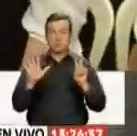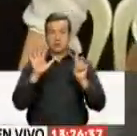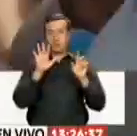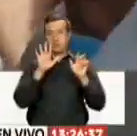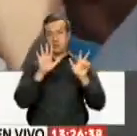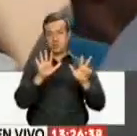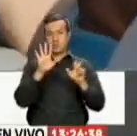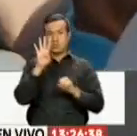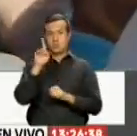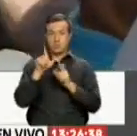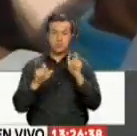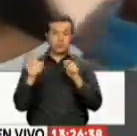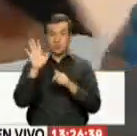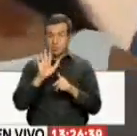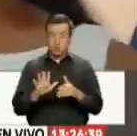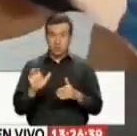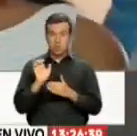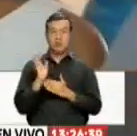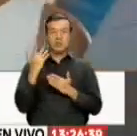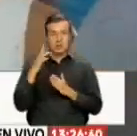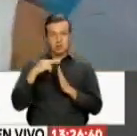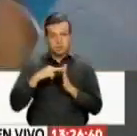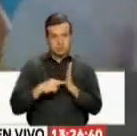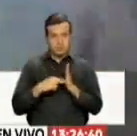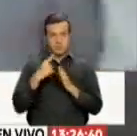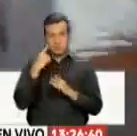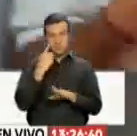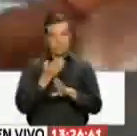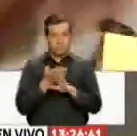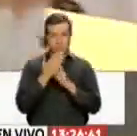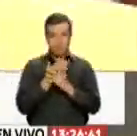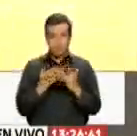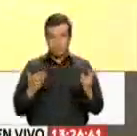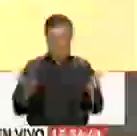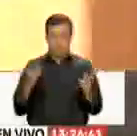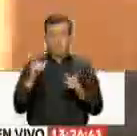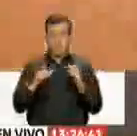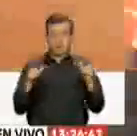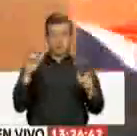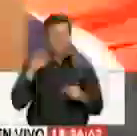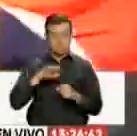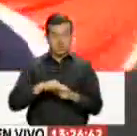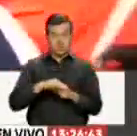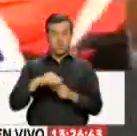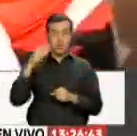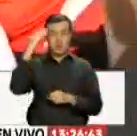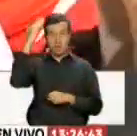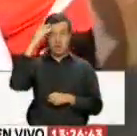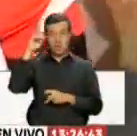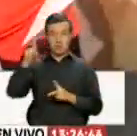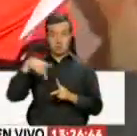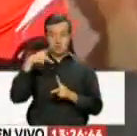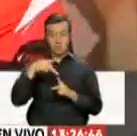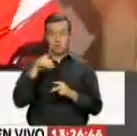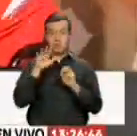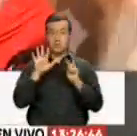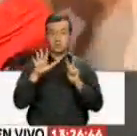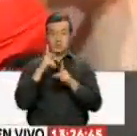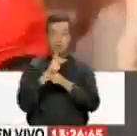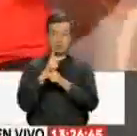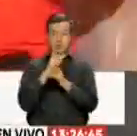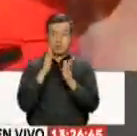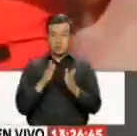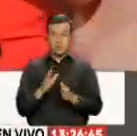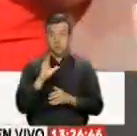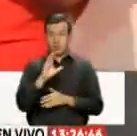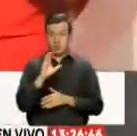personas A nivel nacional Se han registrado Para esta modalidad Los electores Designarán Alcaldes Prefectos Y 7 consejeros Del